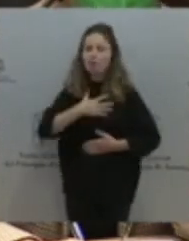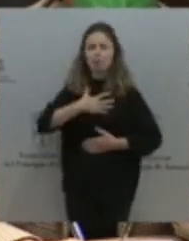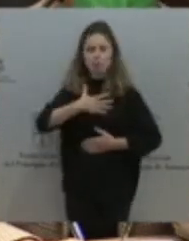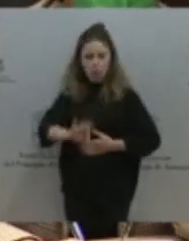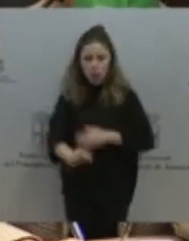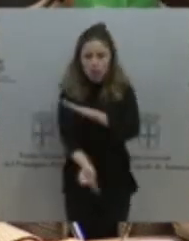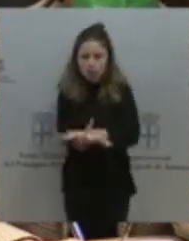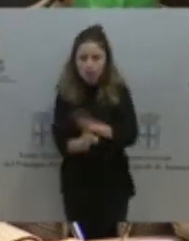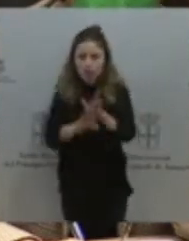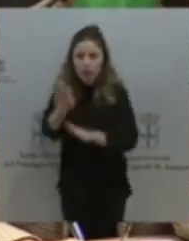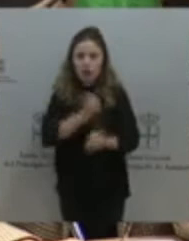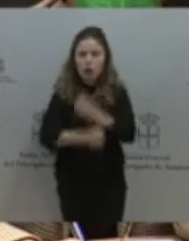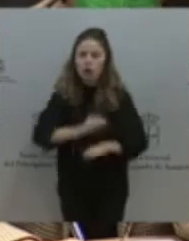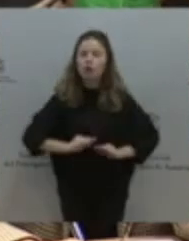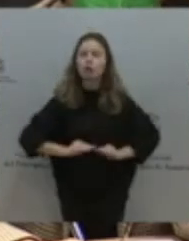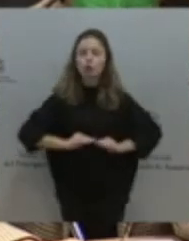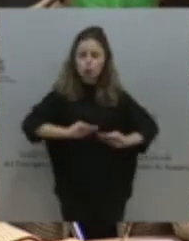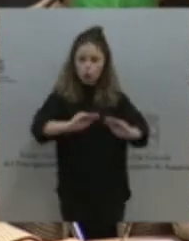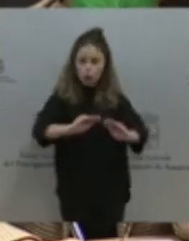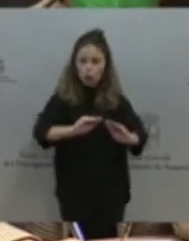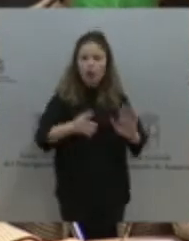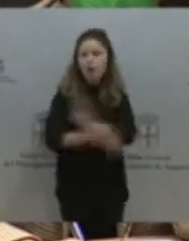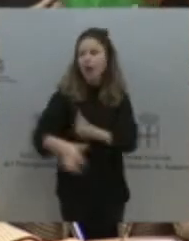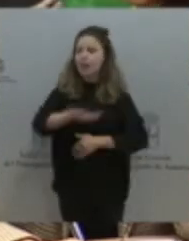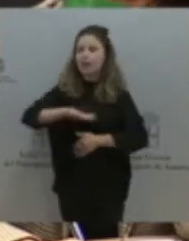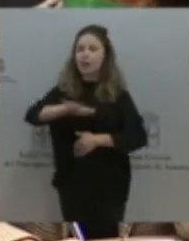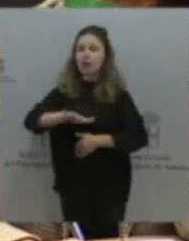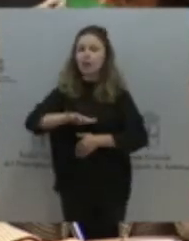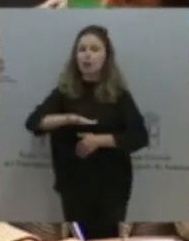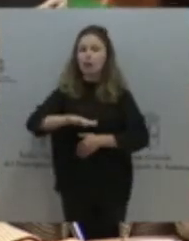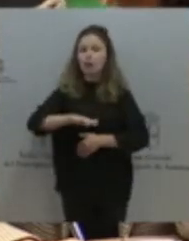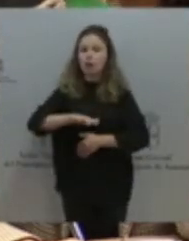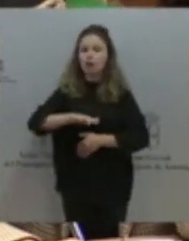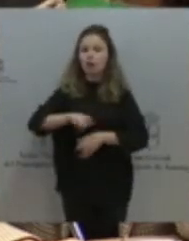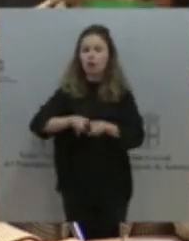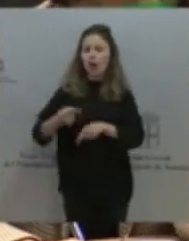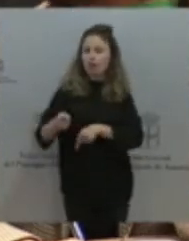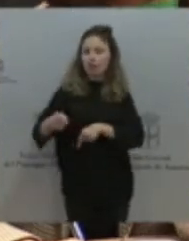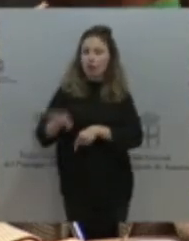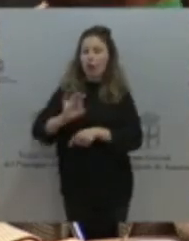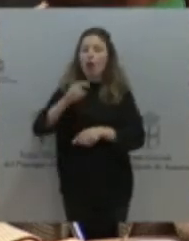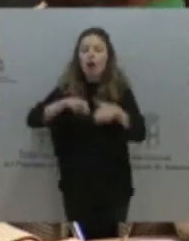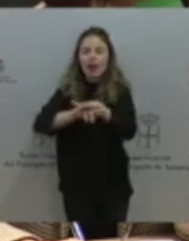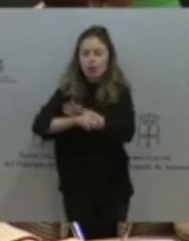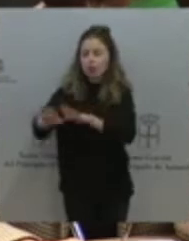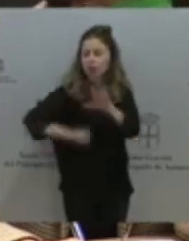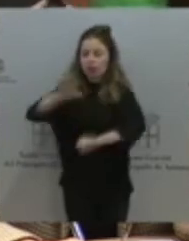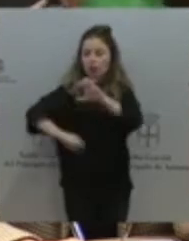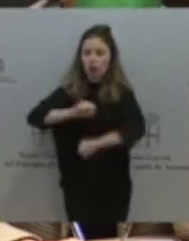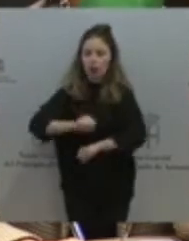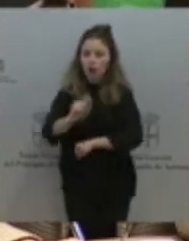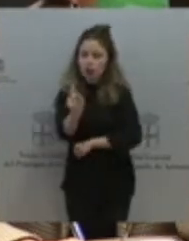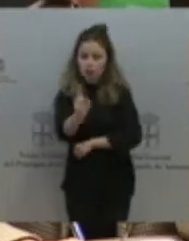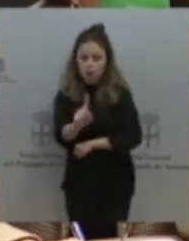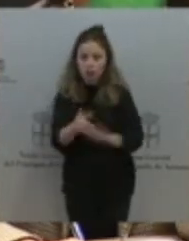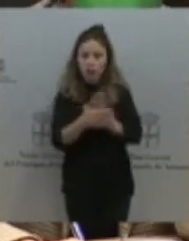no como un territorio que explorar o sobre el que extraer los recursos. Por lo tanto, esa visión del interés general sobrevuela sobre todas